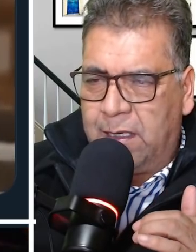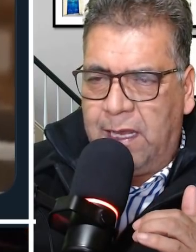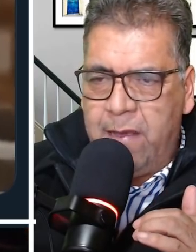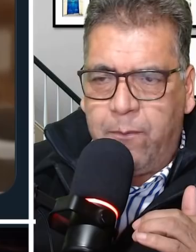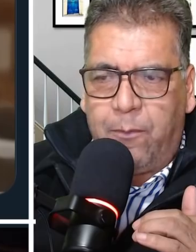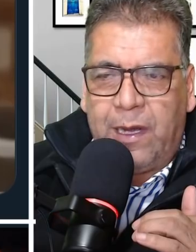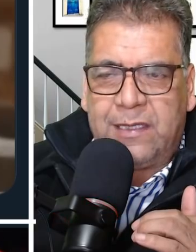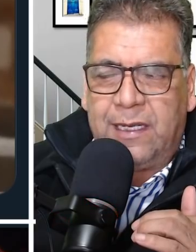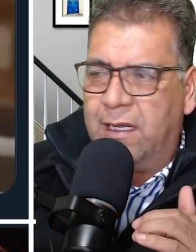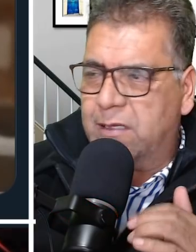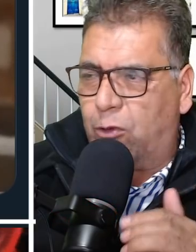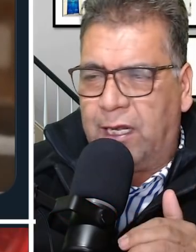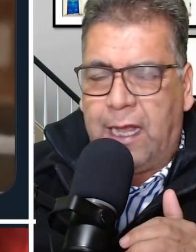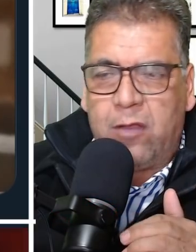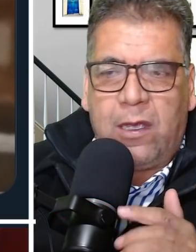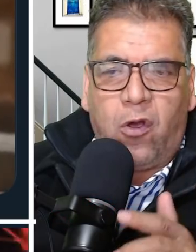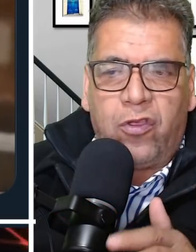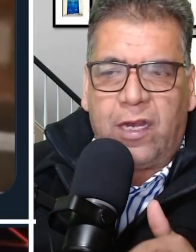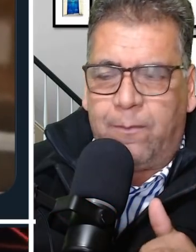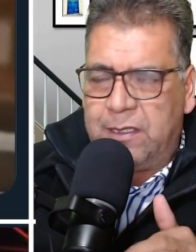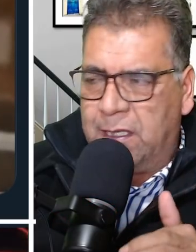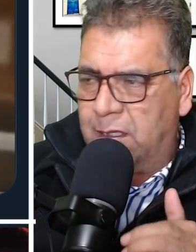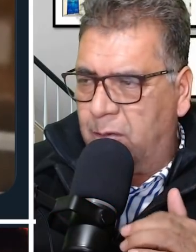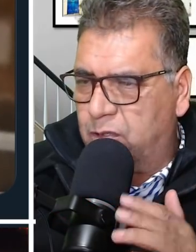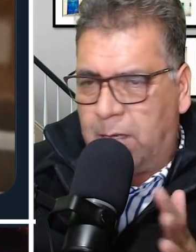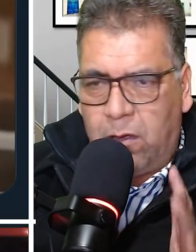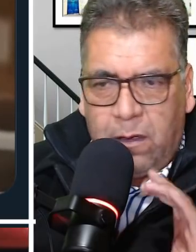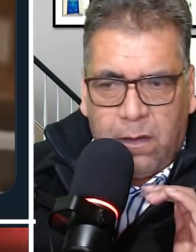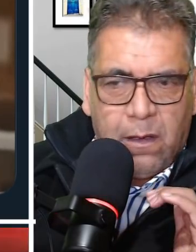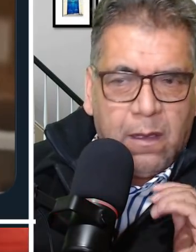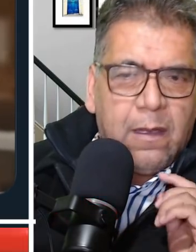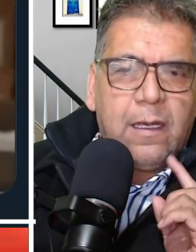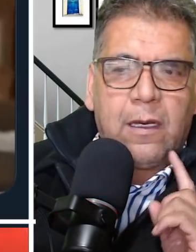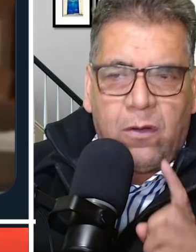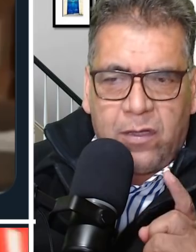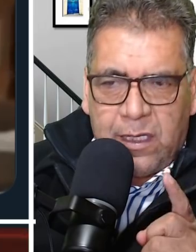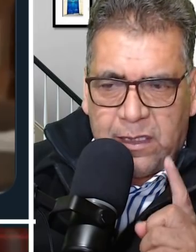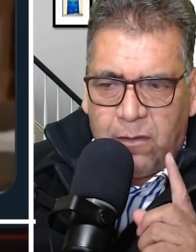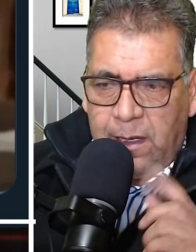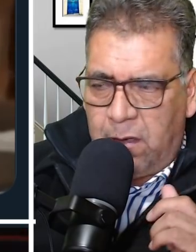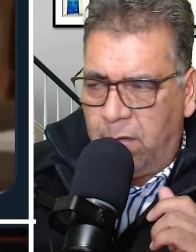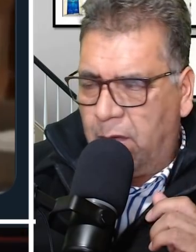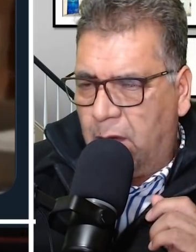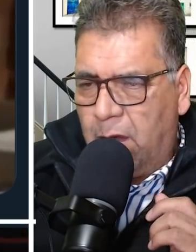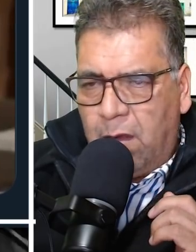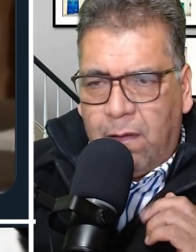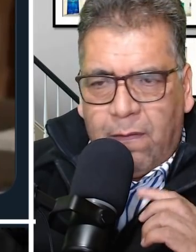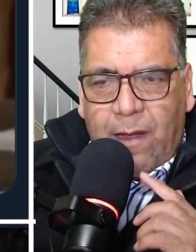a tener tiempo para seguir despotricando en contra del presidente López Obrador y en contra de este gobierno.